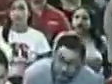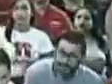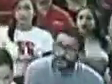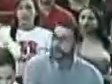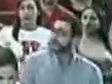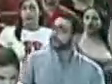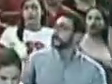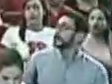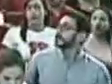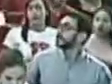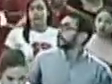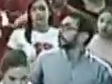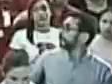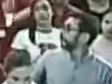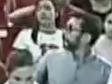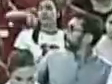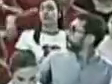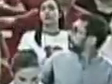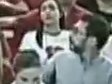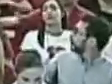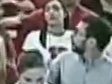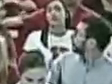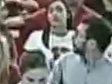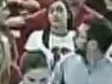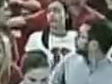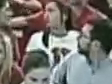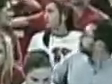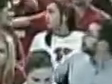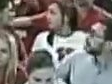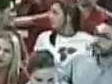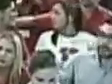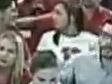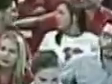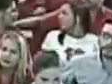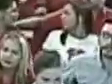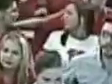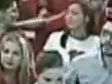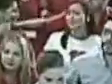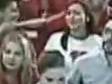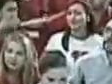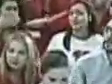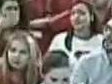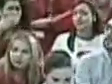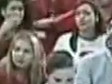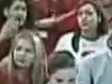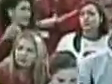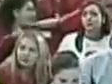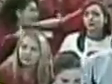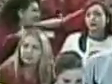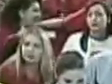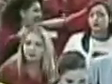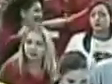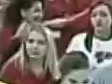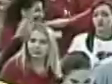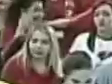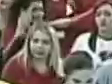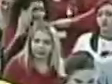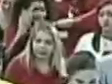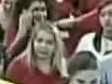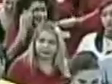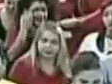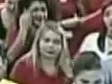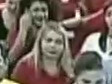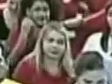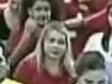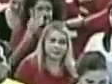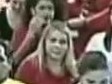tormentas y que lleva el pulso de nuestro presidente y de toda la vanguardia de